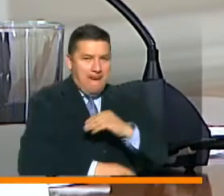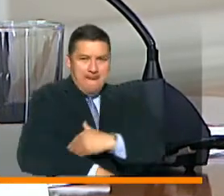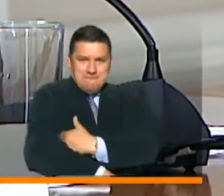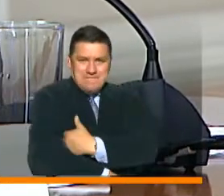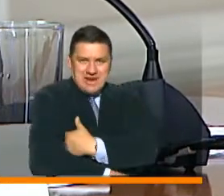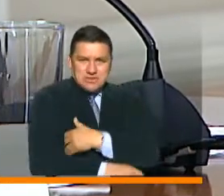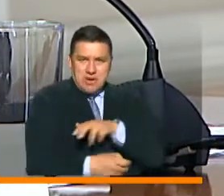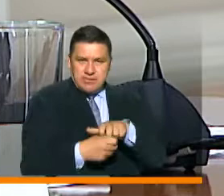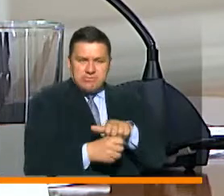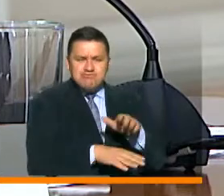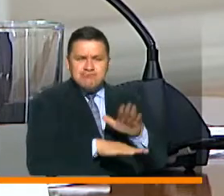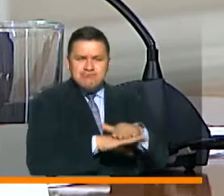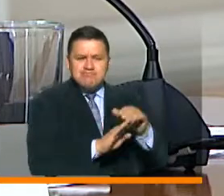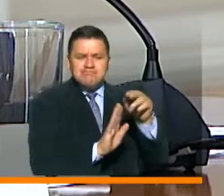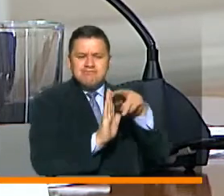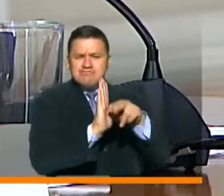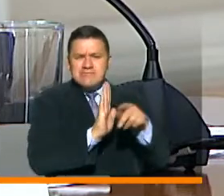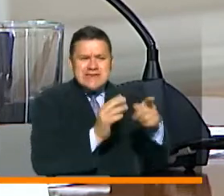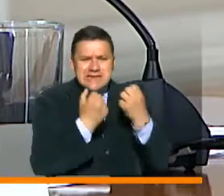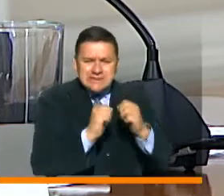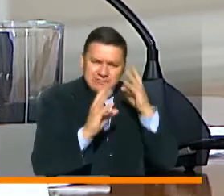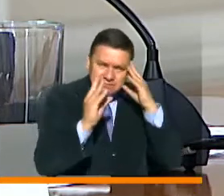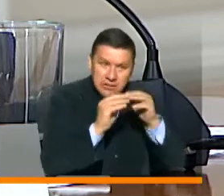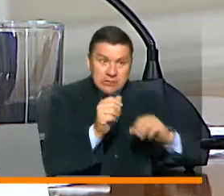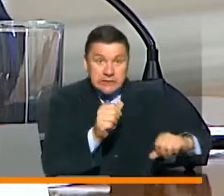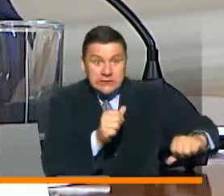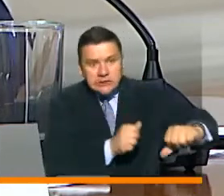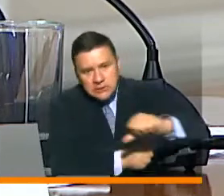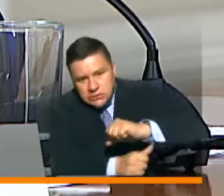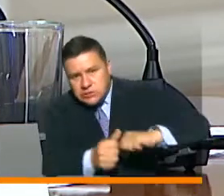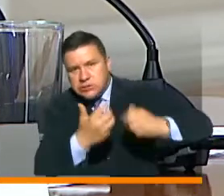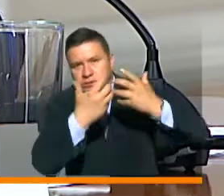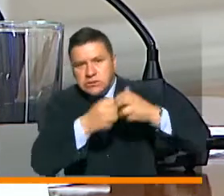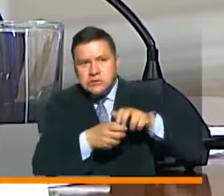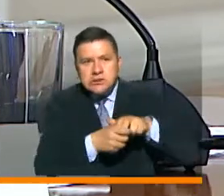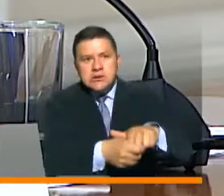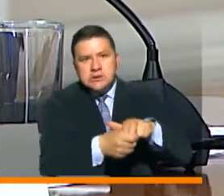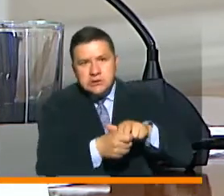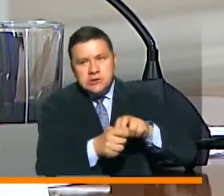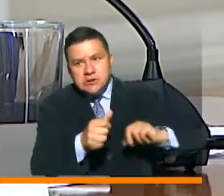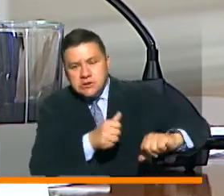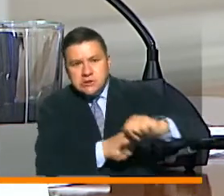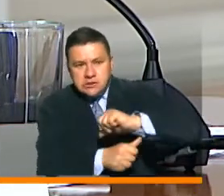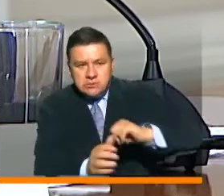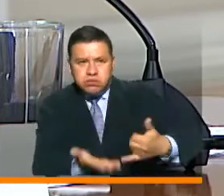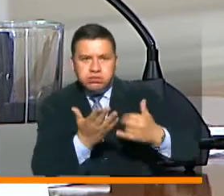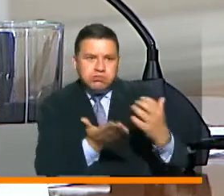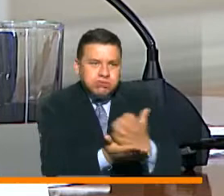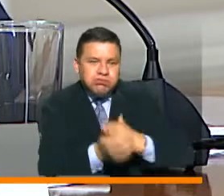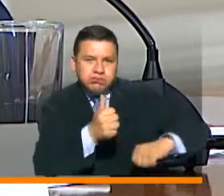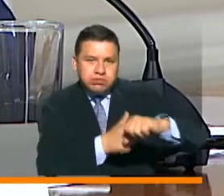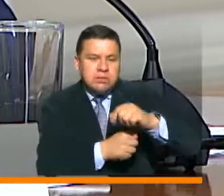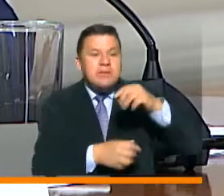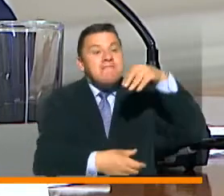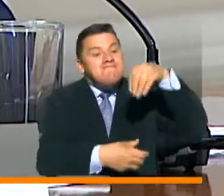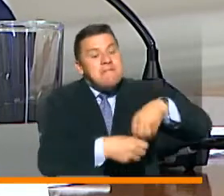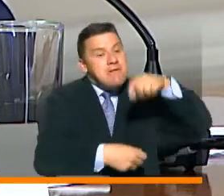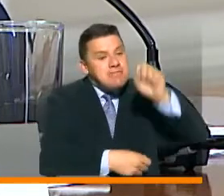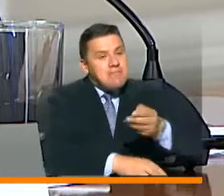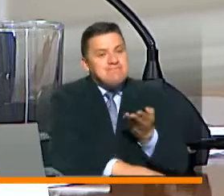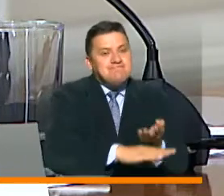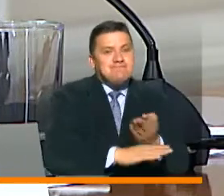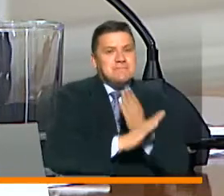se han esforzado mucho para que la reactivación del sector transporte sea con condiciones de bioseguridad. Para esos